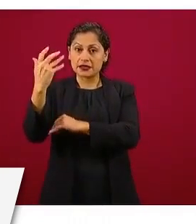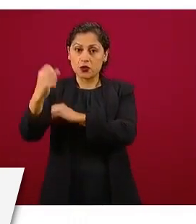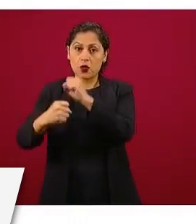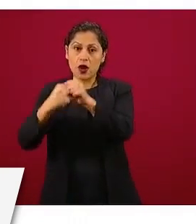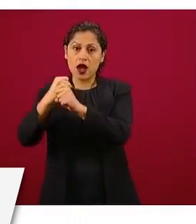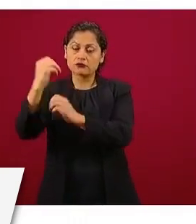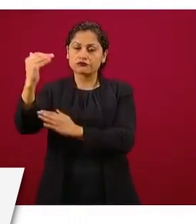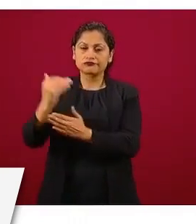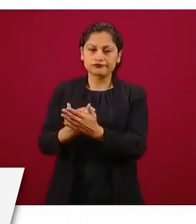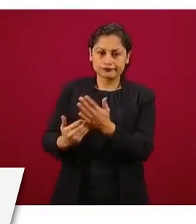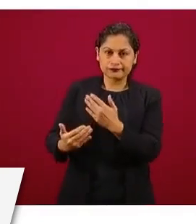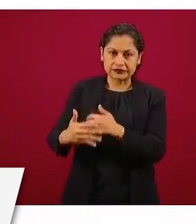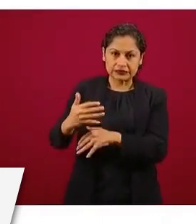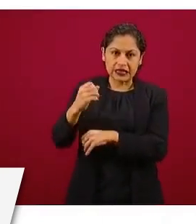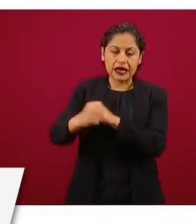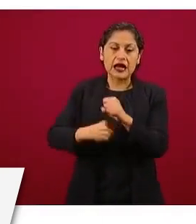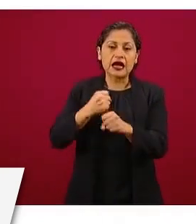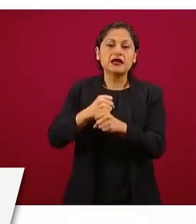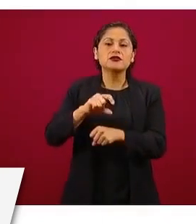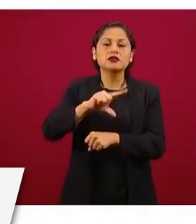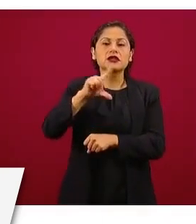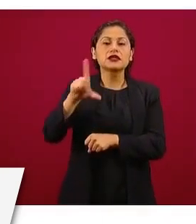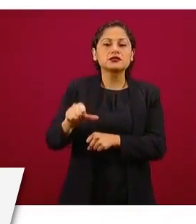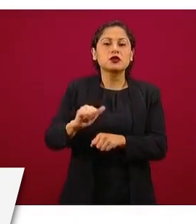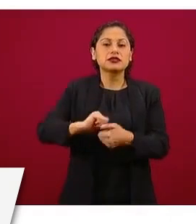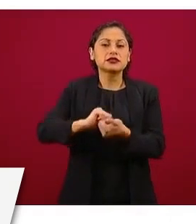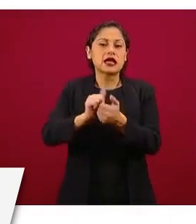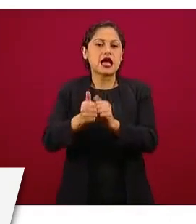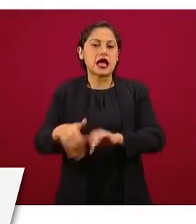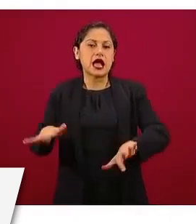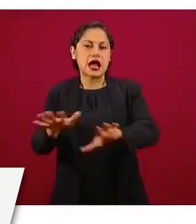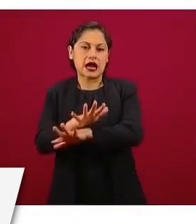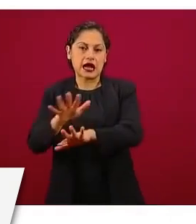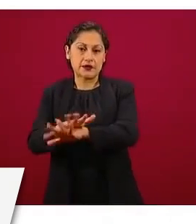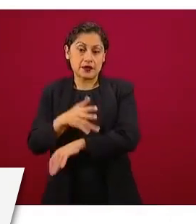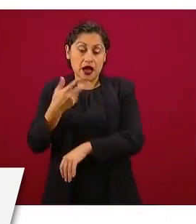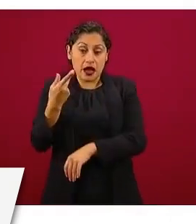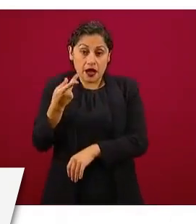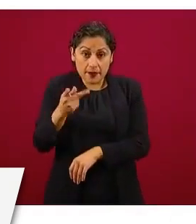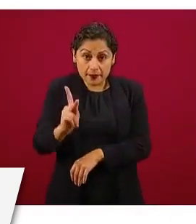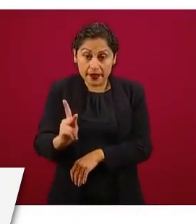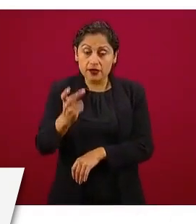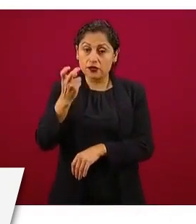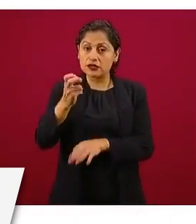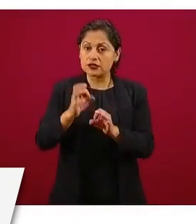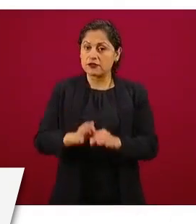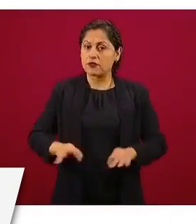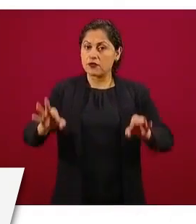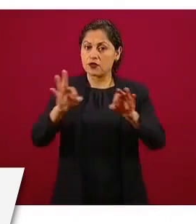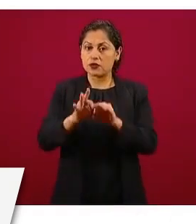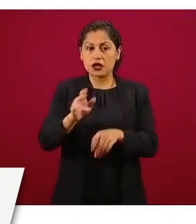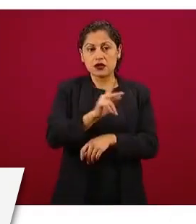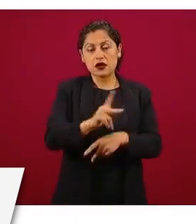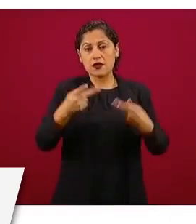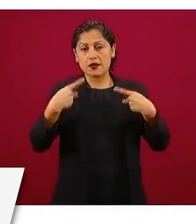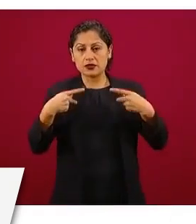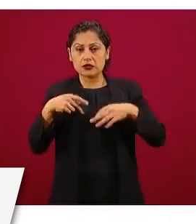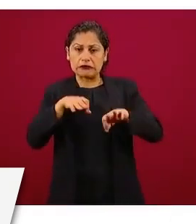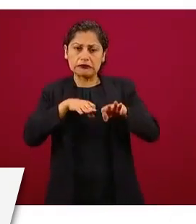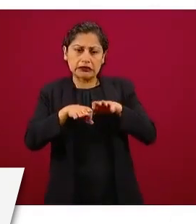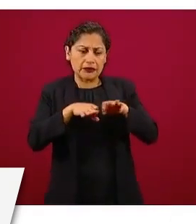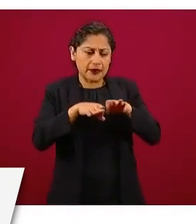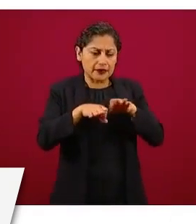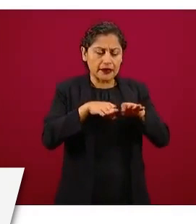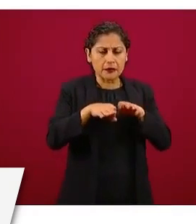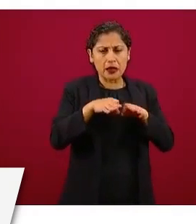subiendo paulatinamente, pero este es reconocer que hoy un número importante de los trabajadores, aunque hayan dedicado una vida a trabajar, no alcanzan